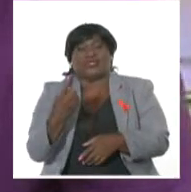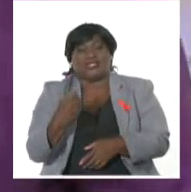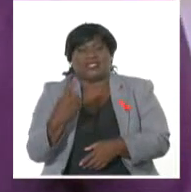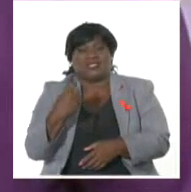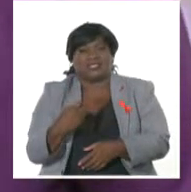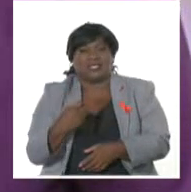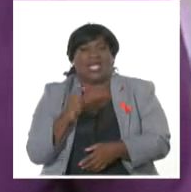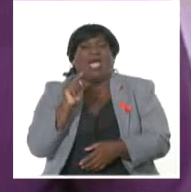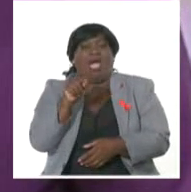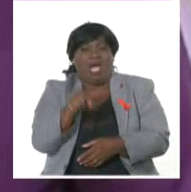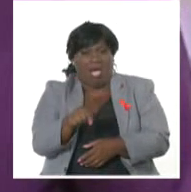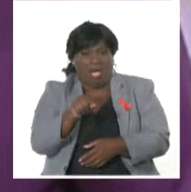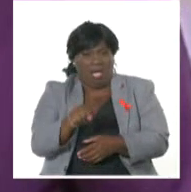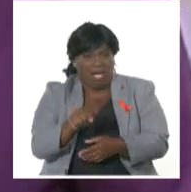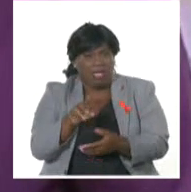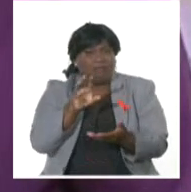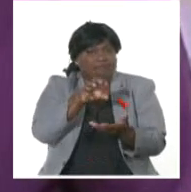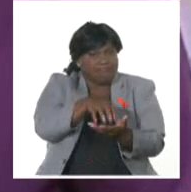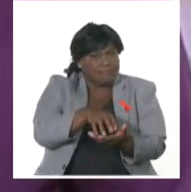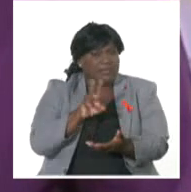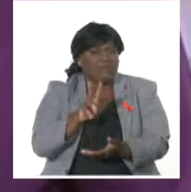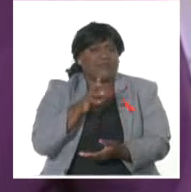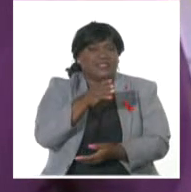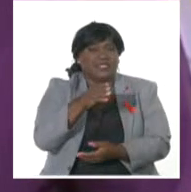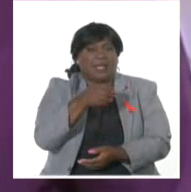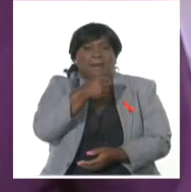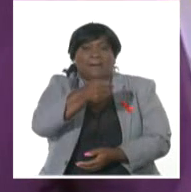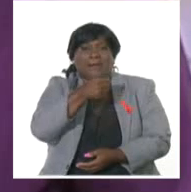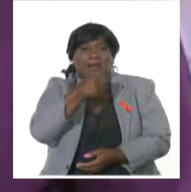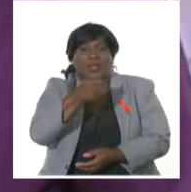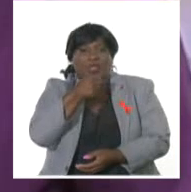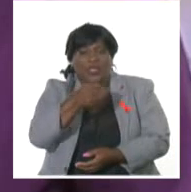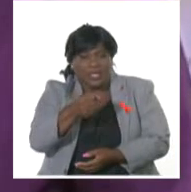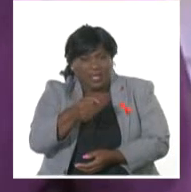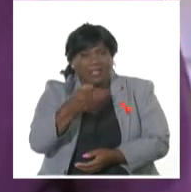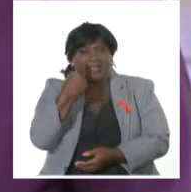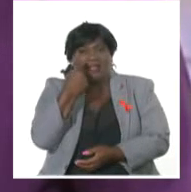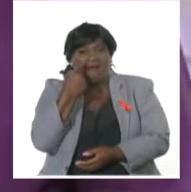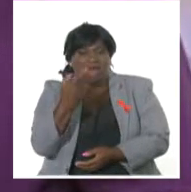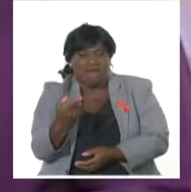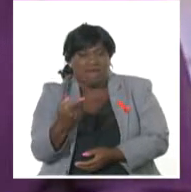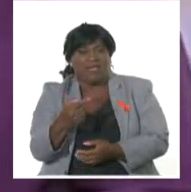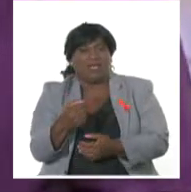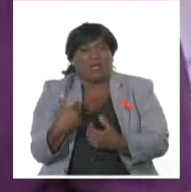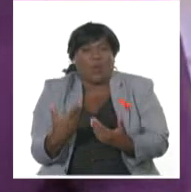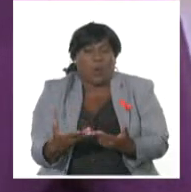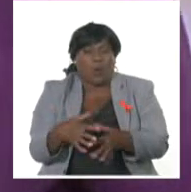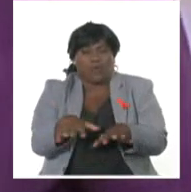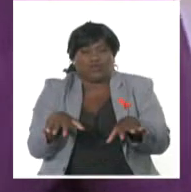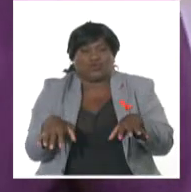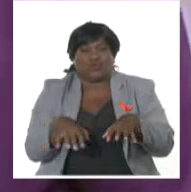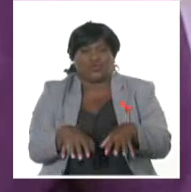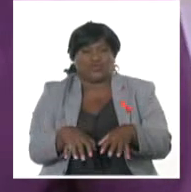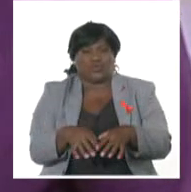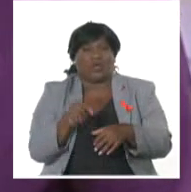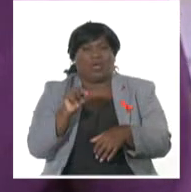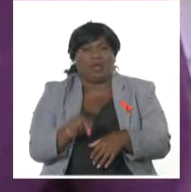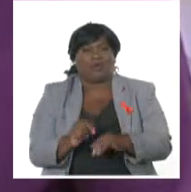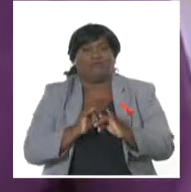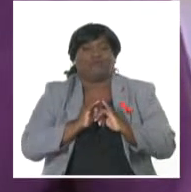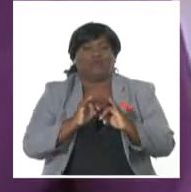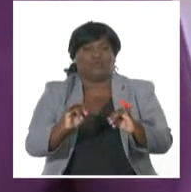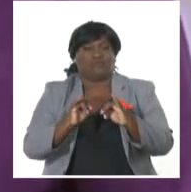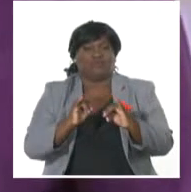Allí estuvo desde muy temprano en la mañana el periodista Isaac García Cárdenas de nuestro sistema informativo, y en el siguiente reporte nos